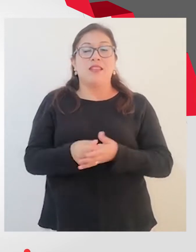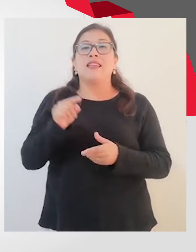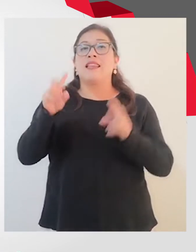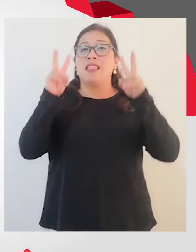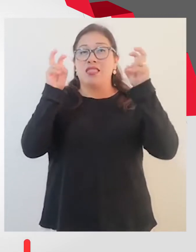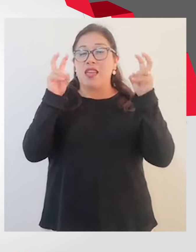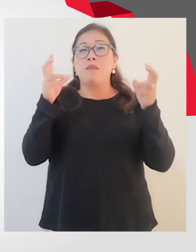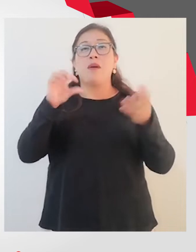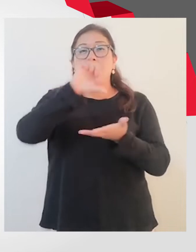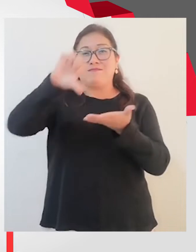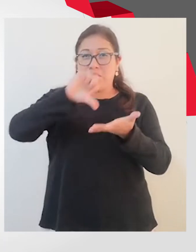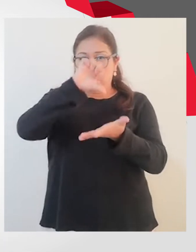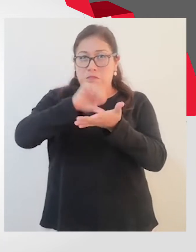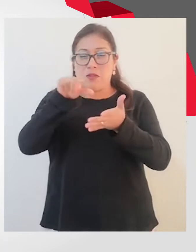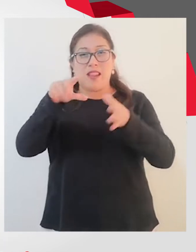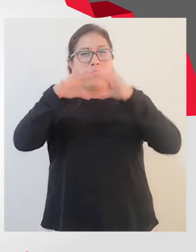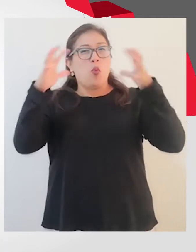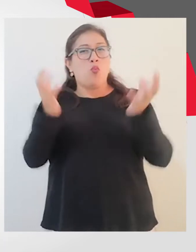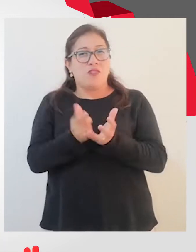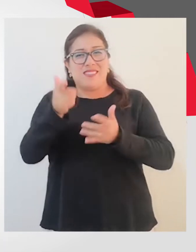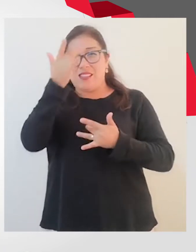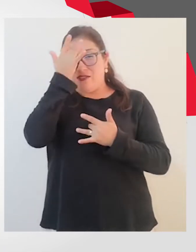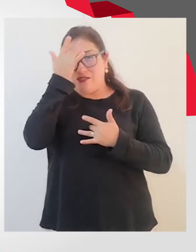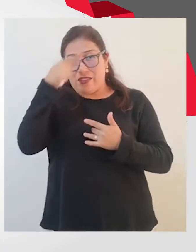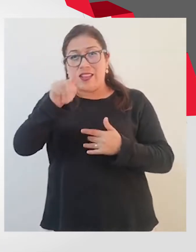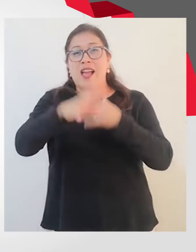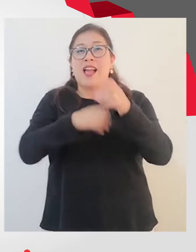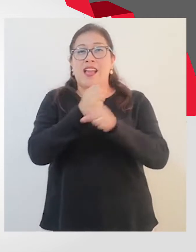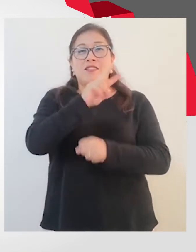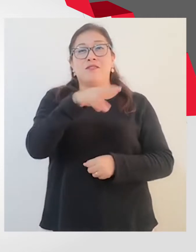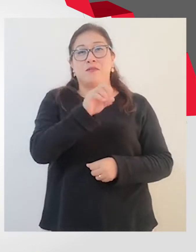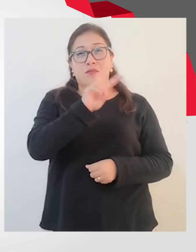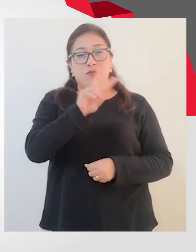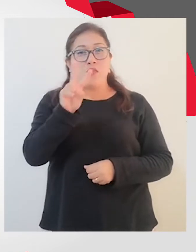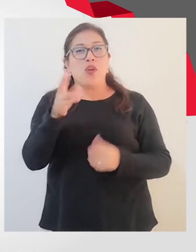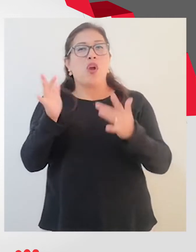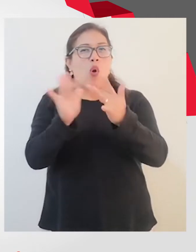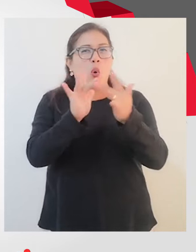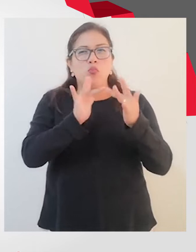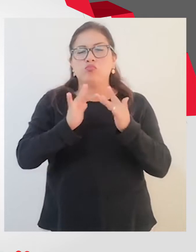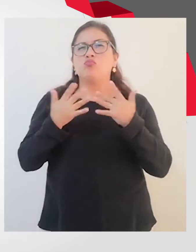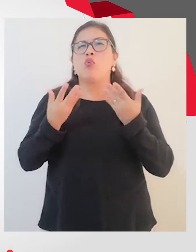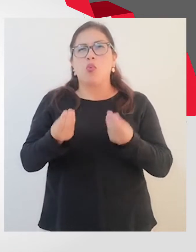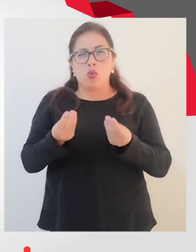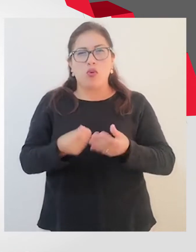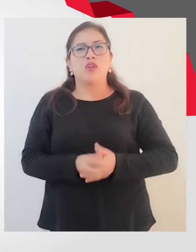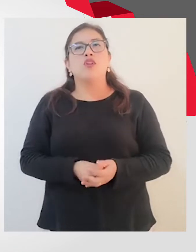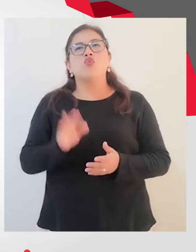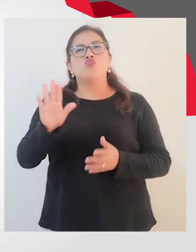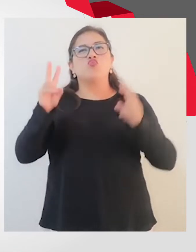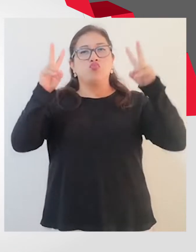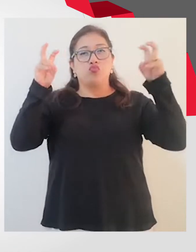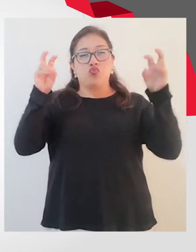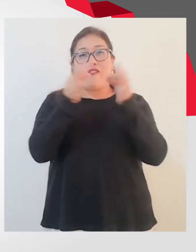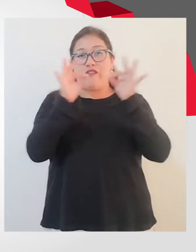El tema central del Día Mundial de la Esclerosis Múltiple para este año 2022 es Conexiones M y su